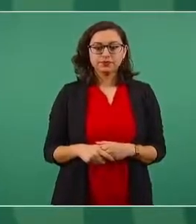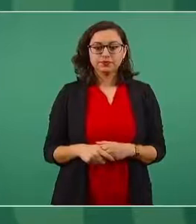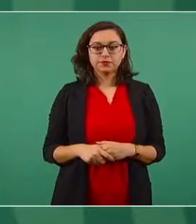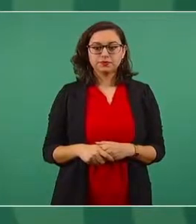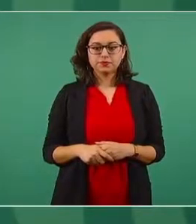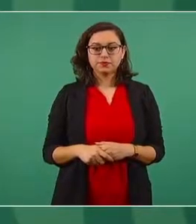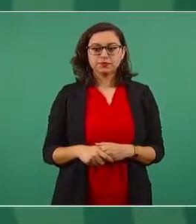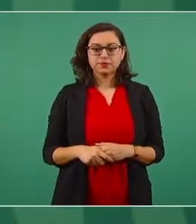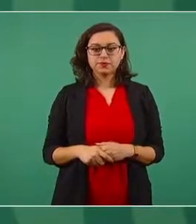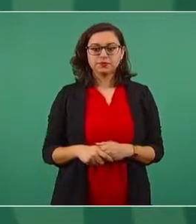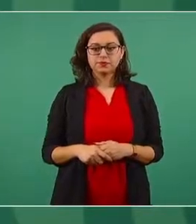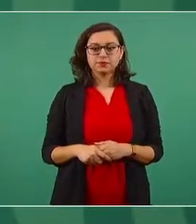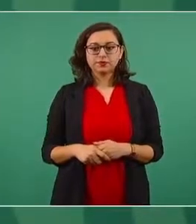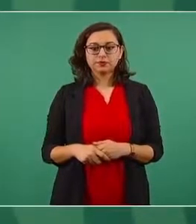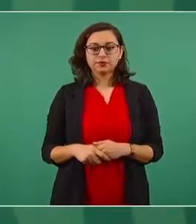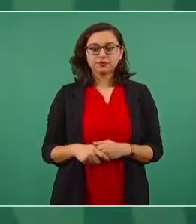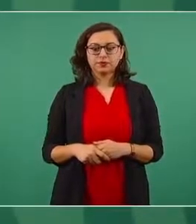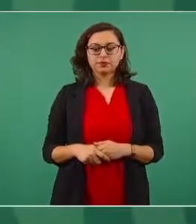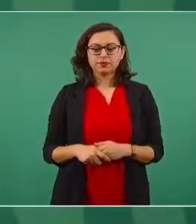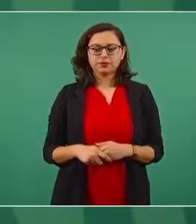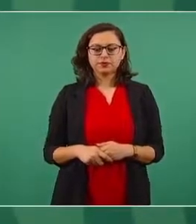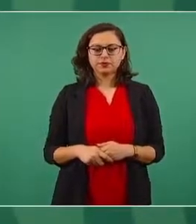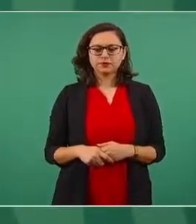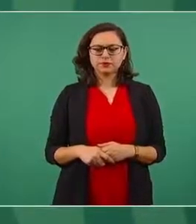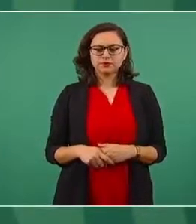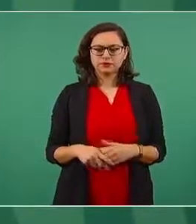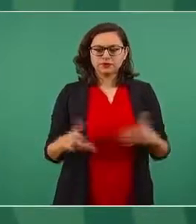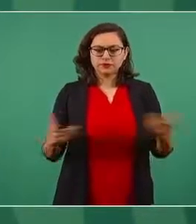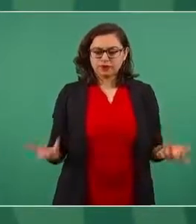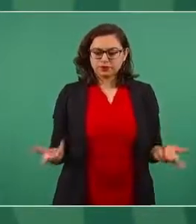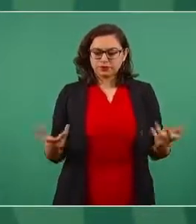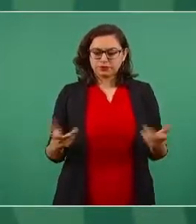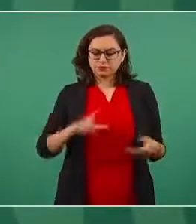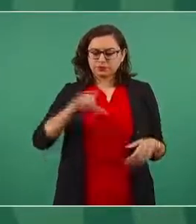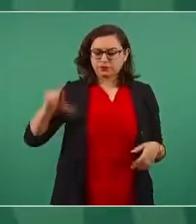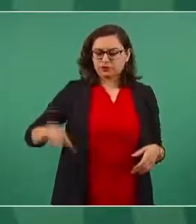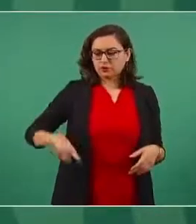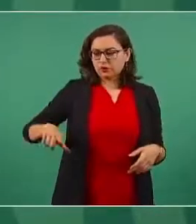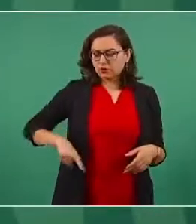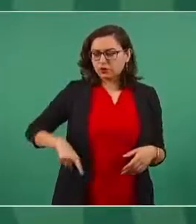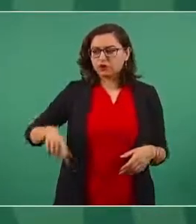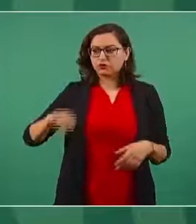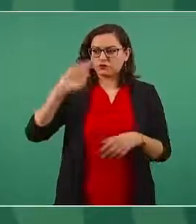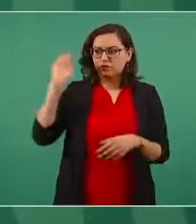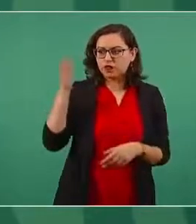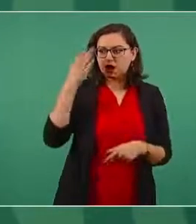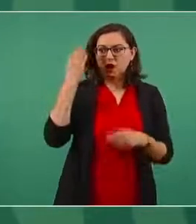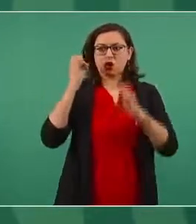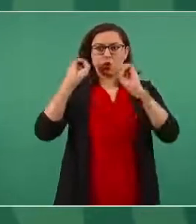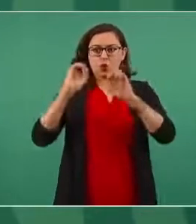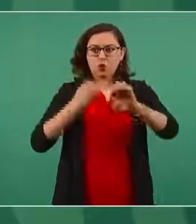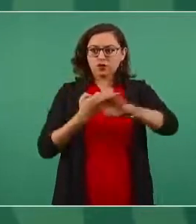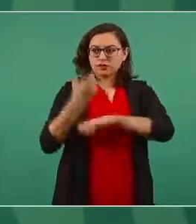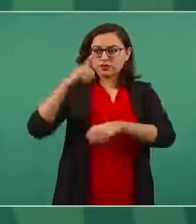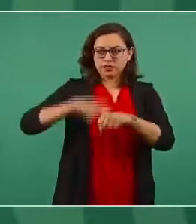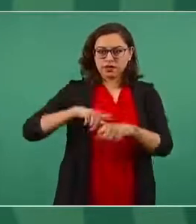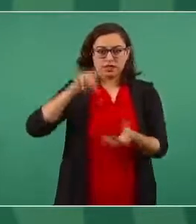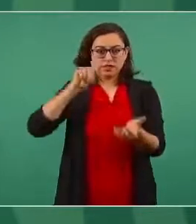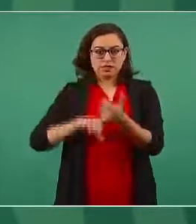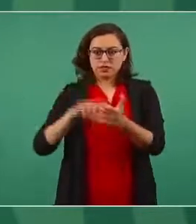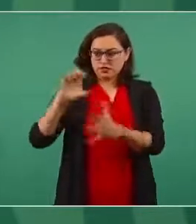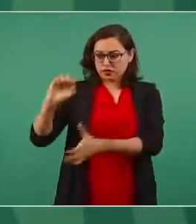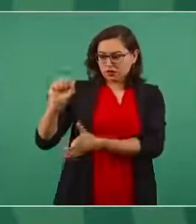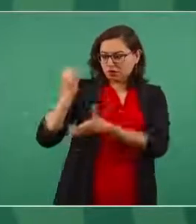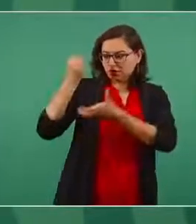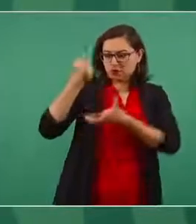se utilice el dinero del presupuesto para favorecer a